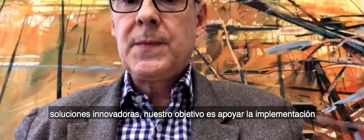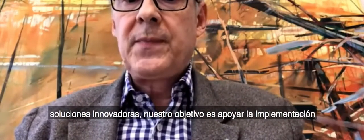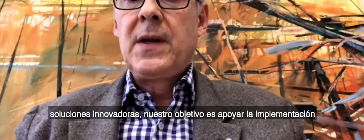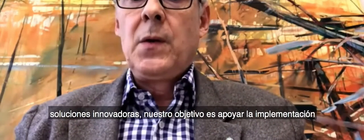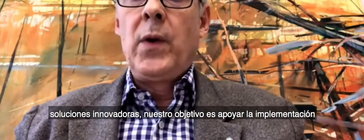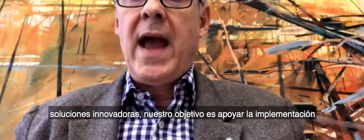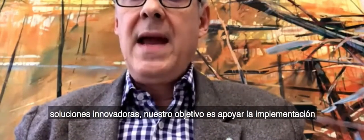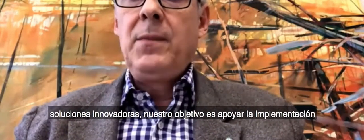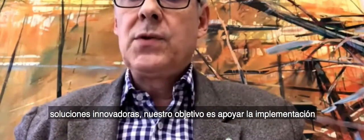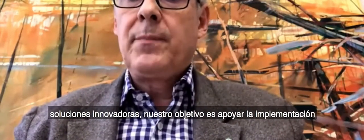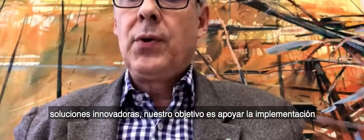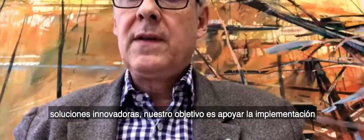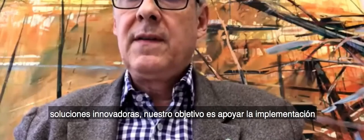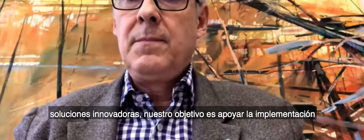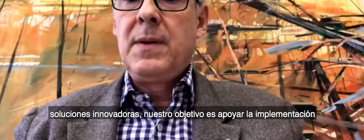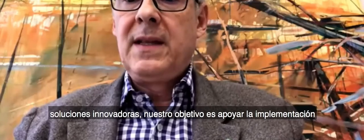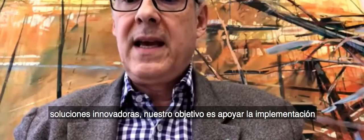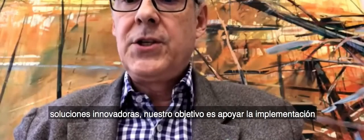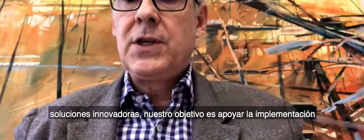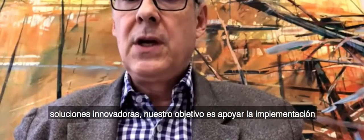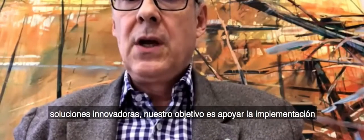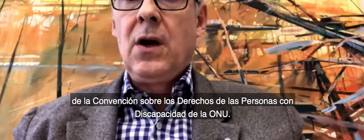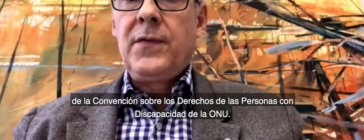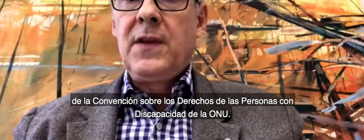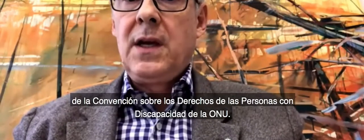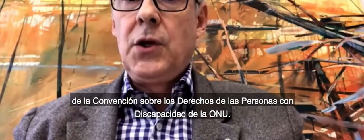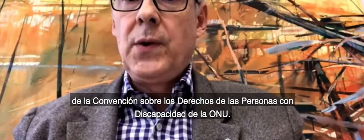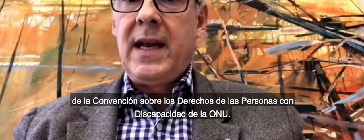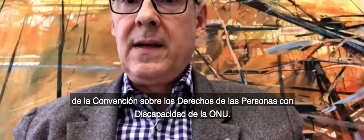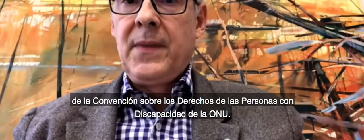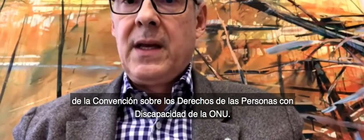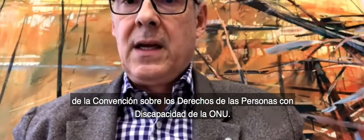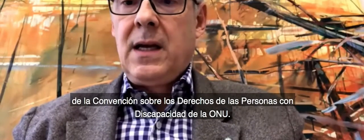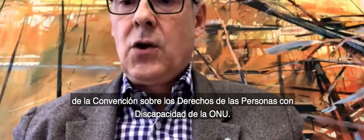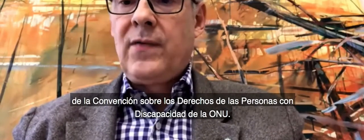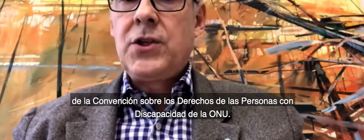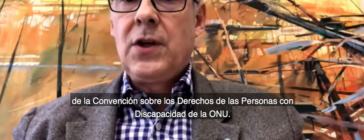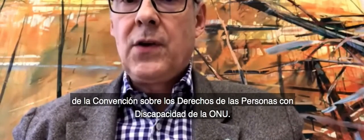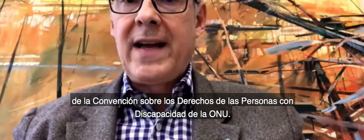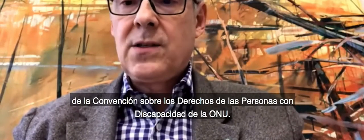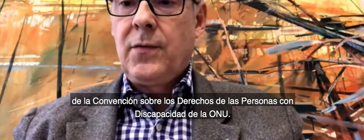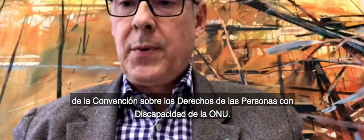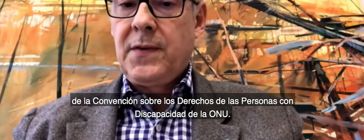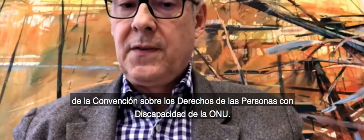we aim to support the implementation of the UN Convention on the Rights of Persons